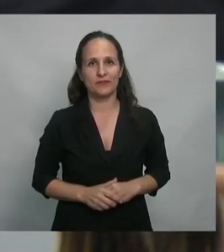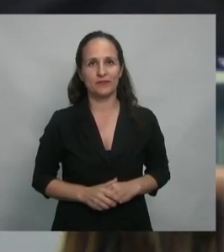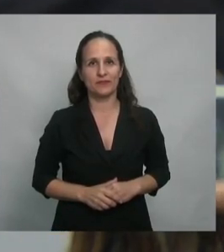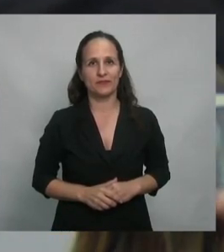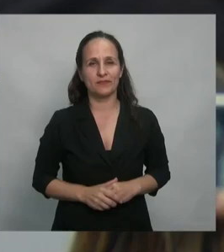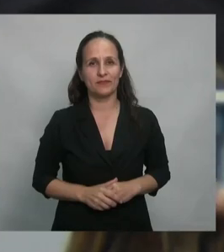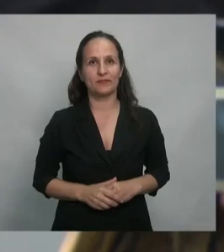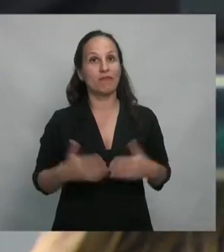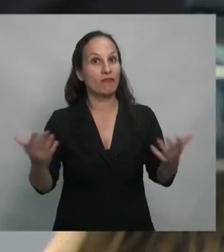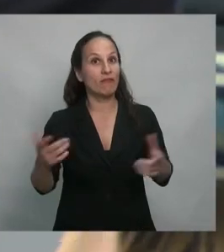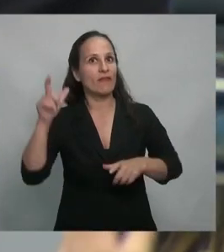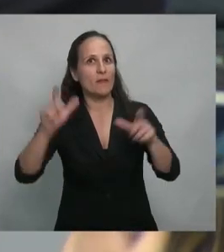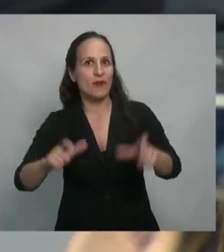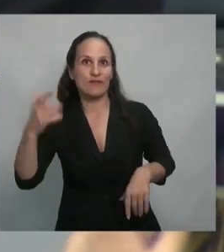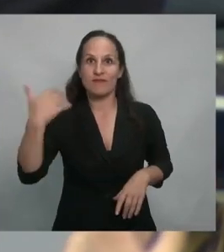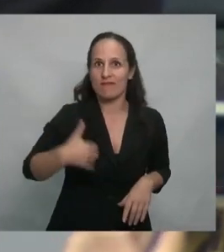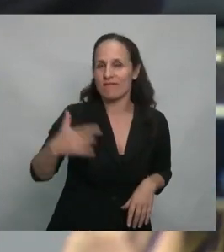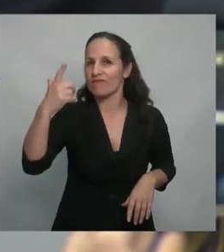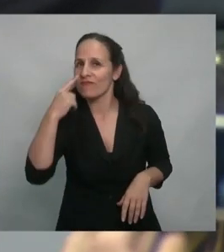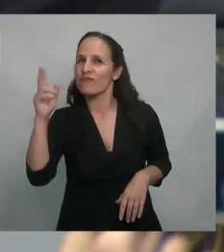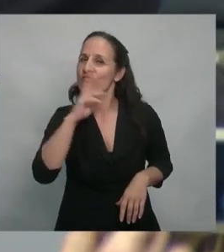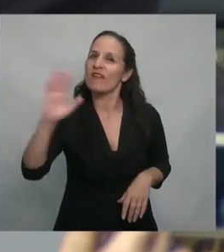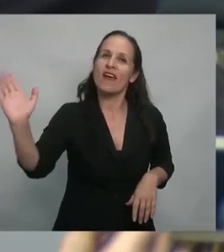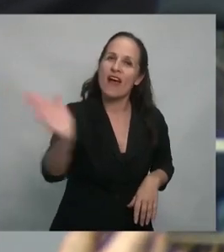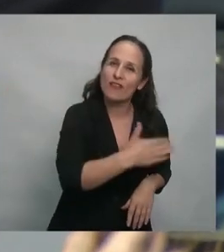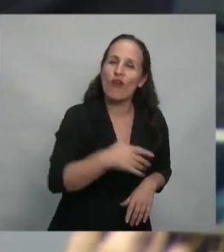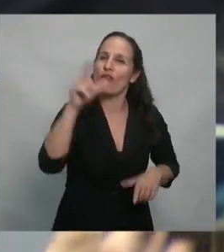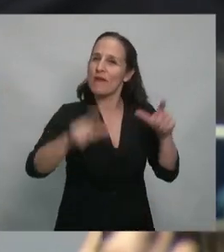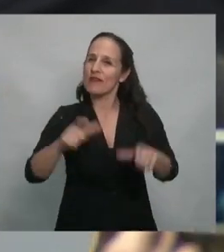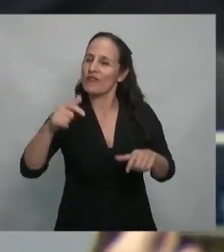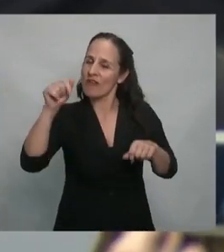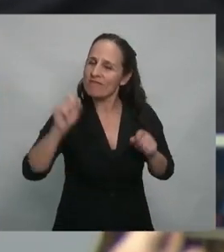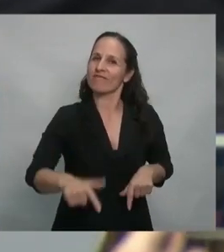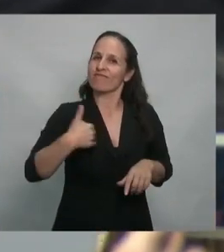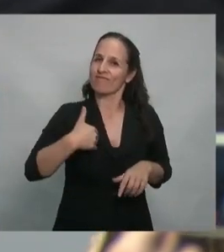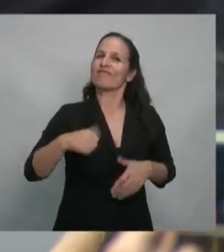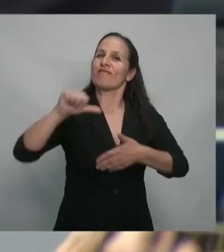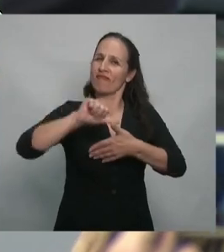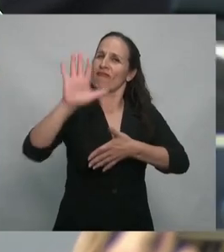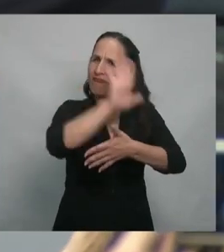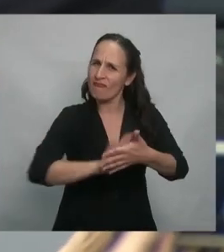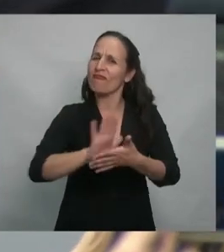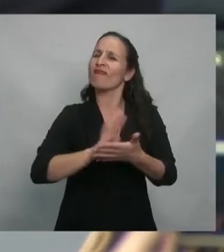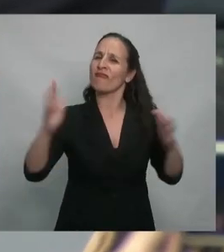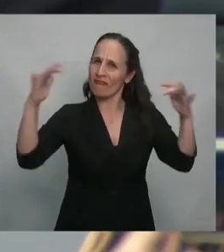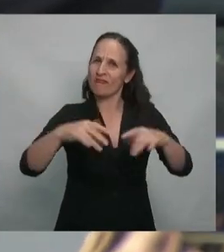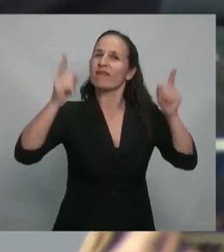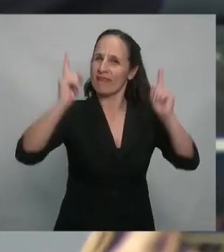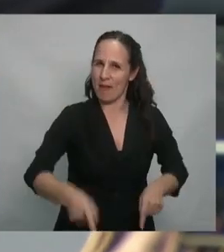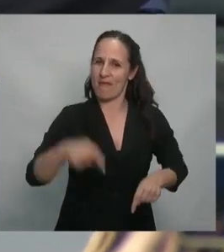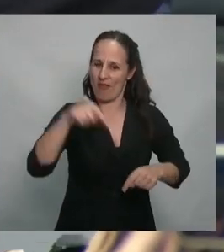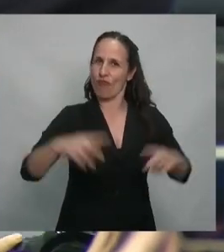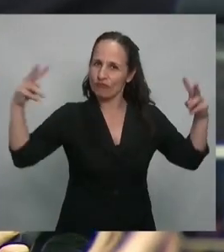A los argentinos y a las argentinas presentes, y a todos los compatriotas de la patria grande que también forman parte de este